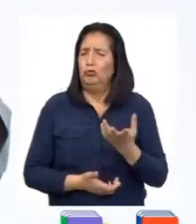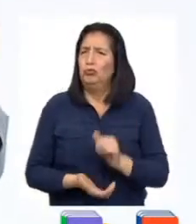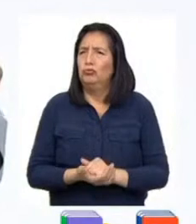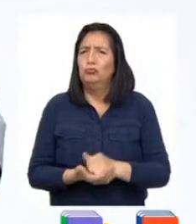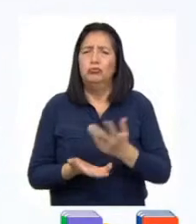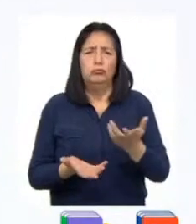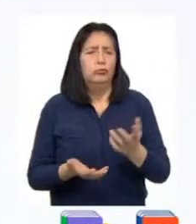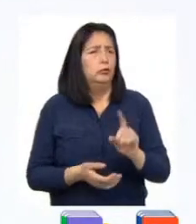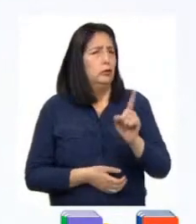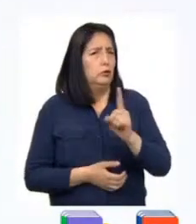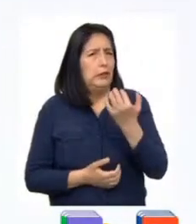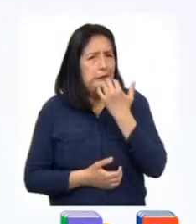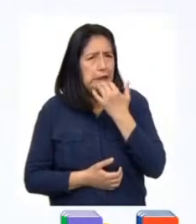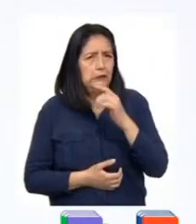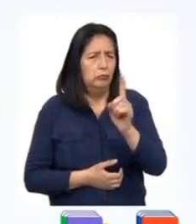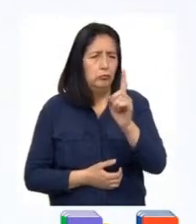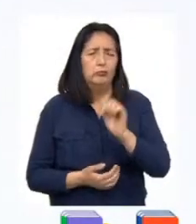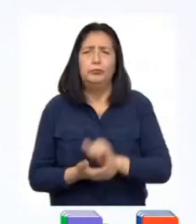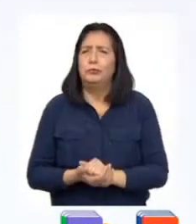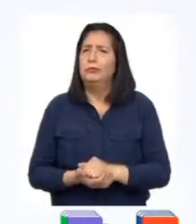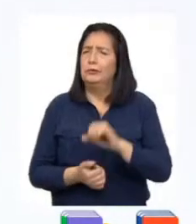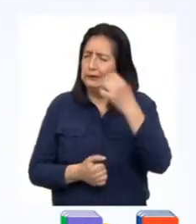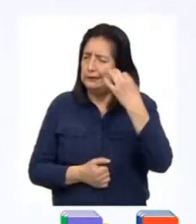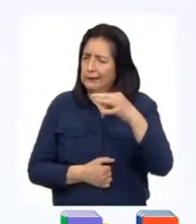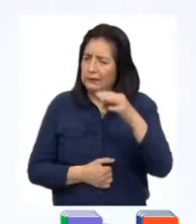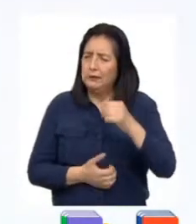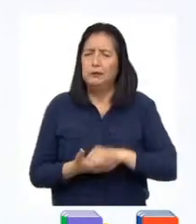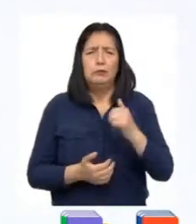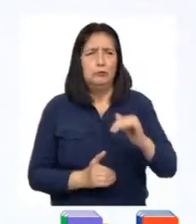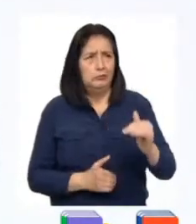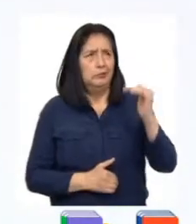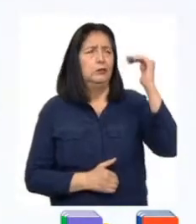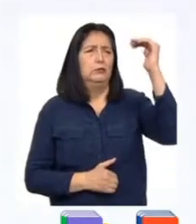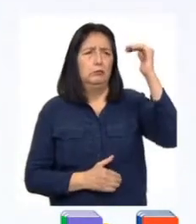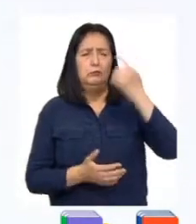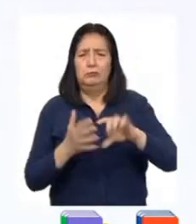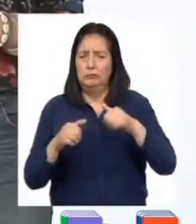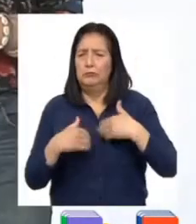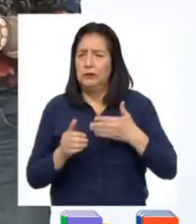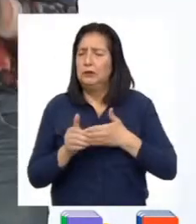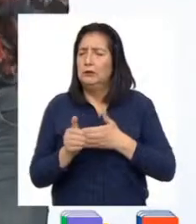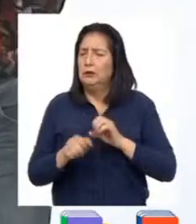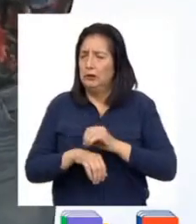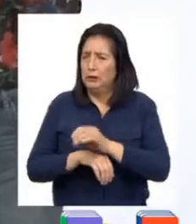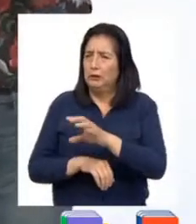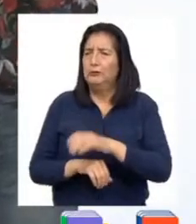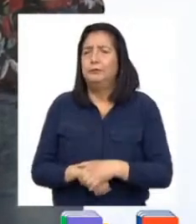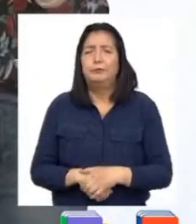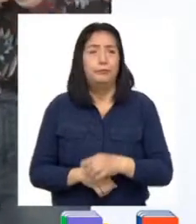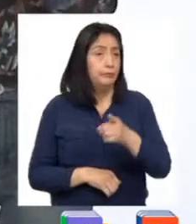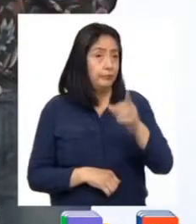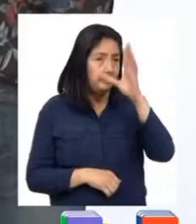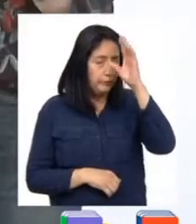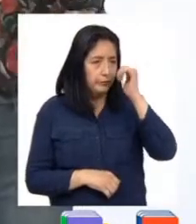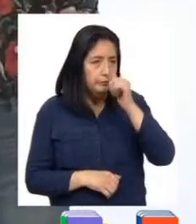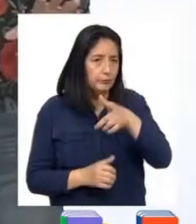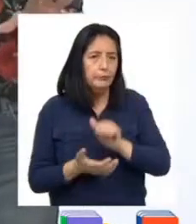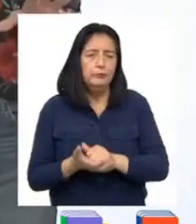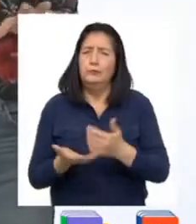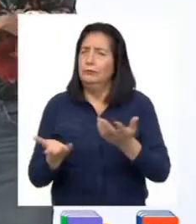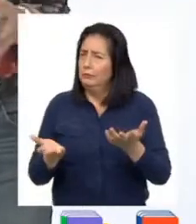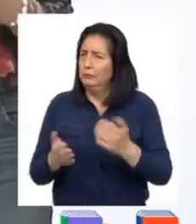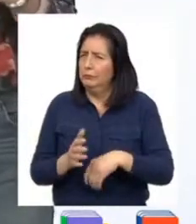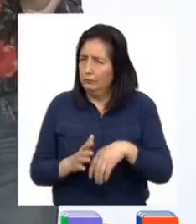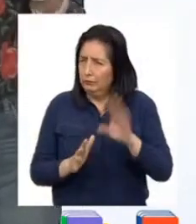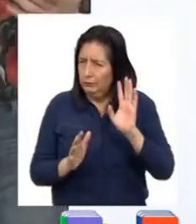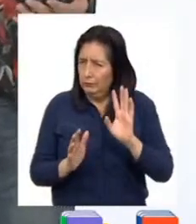Y no tengan miedo, pues siempre habrá un adulto que puede orientarlos. Y chicas y chicos, por sobre todas las